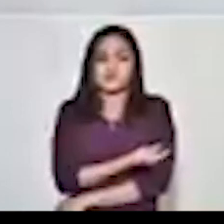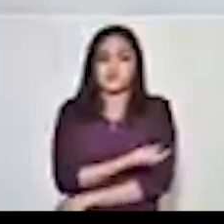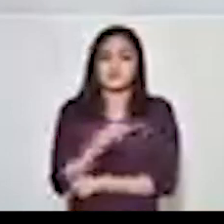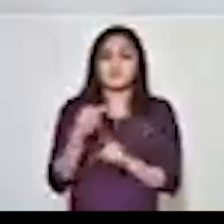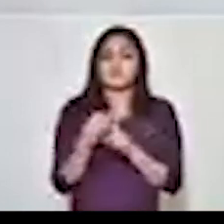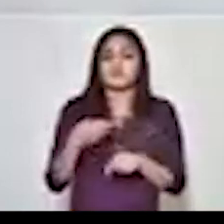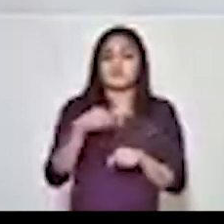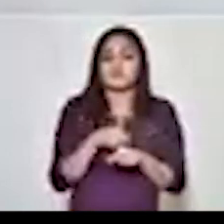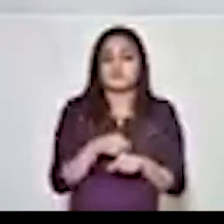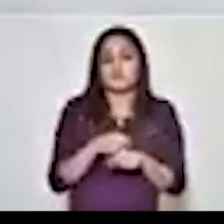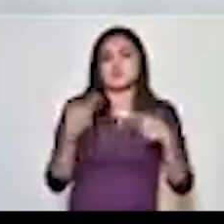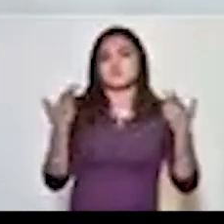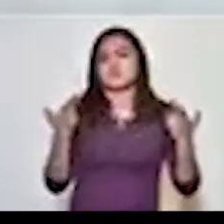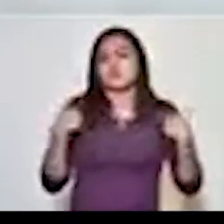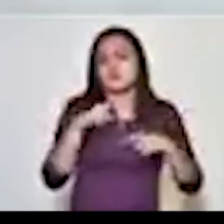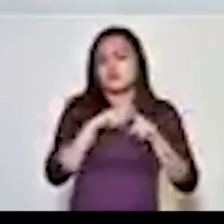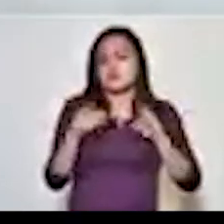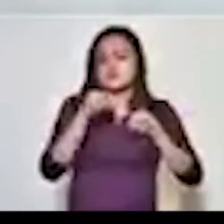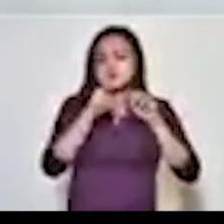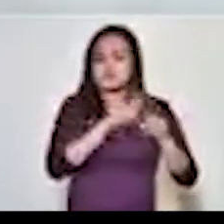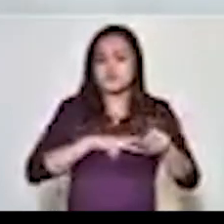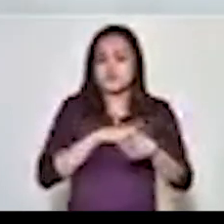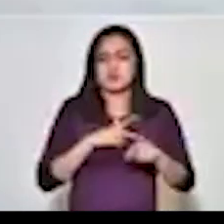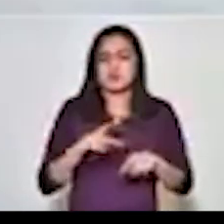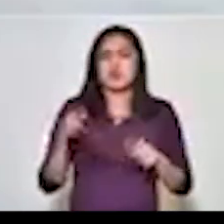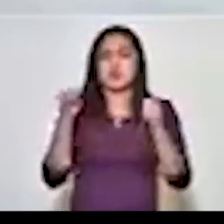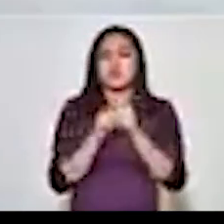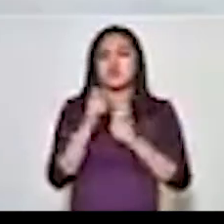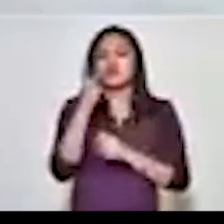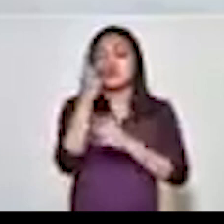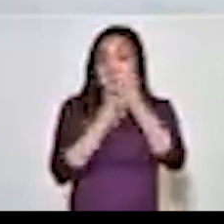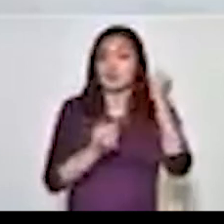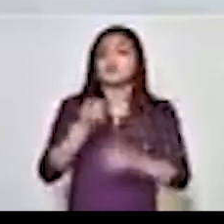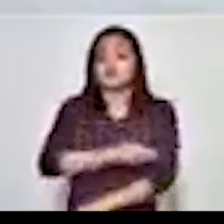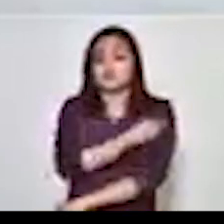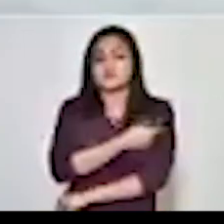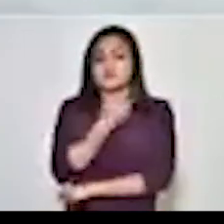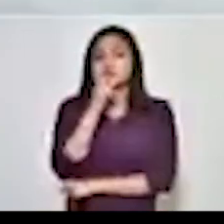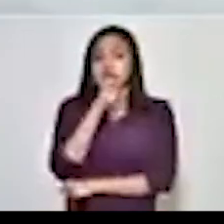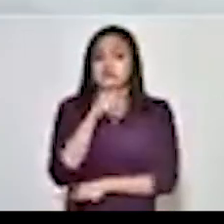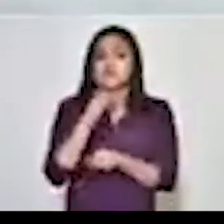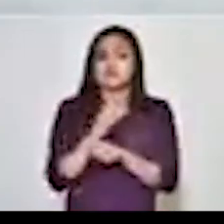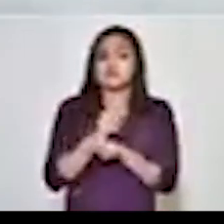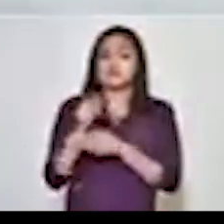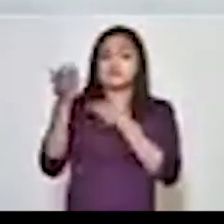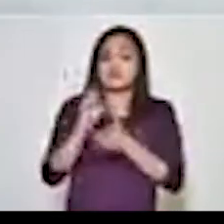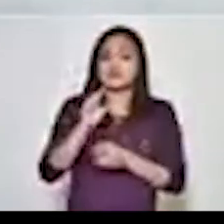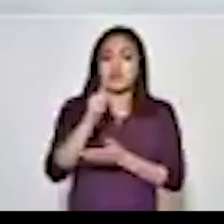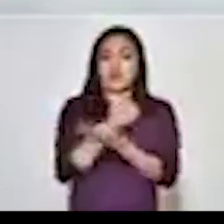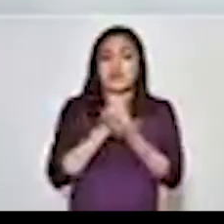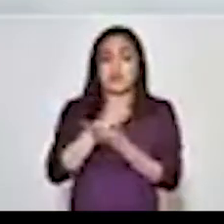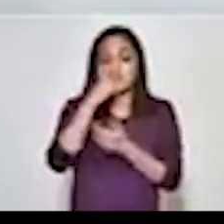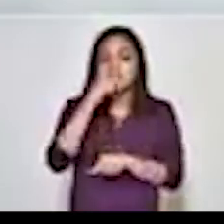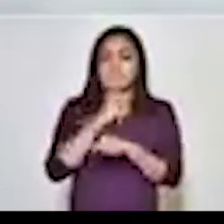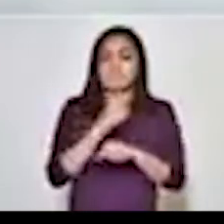virus humanos distintos, ok, son dos dosis complementarias, aquí ya nos llega en un frasquito azul para